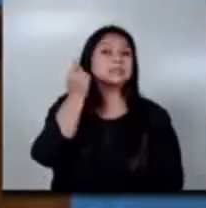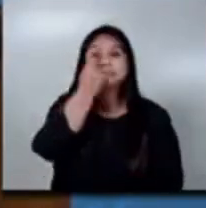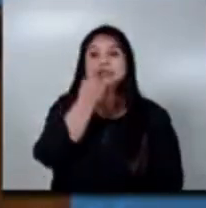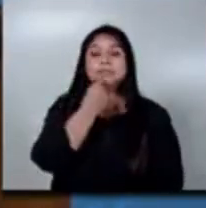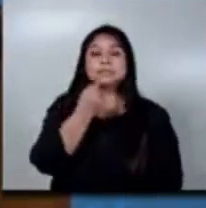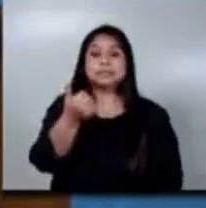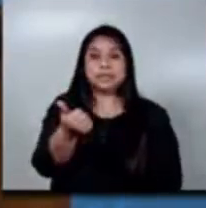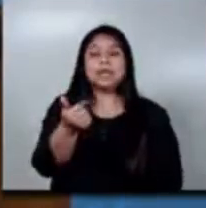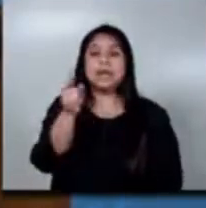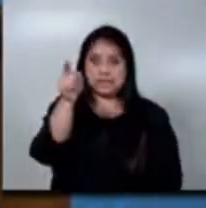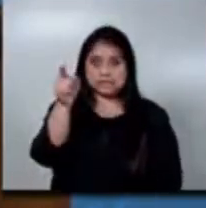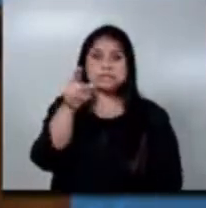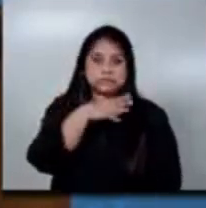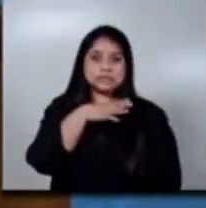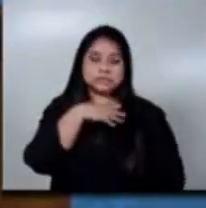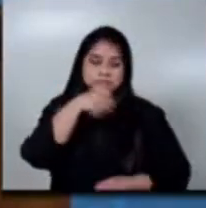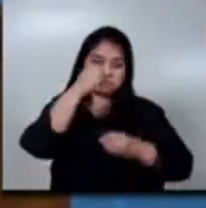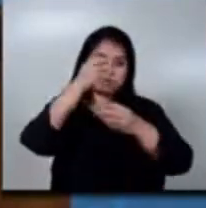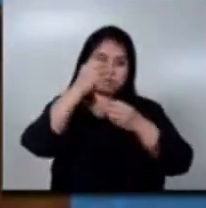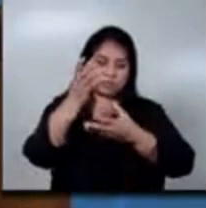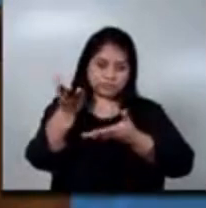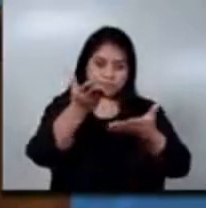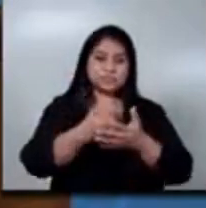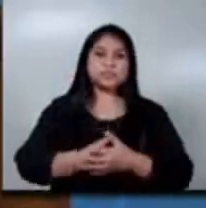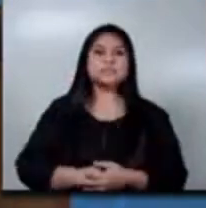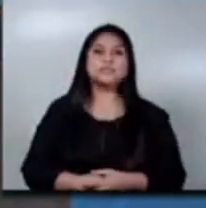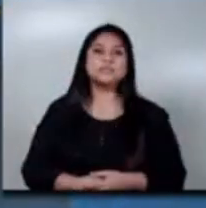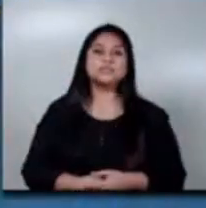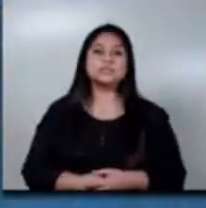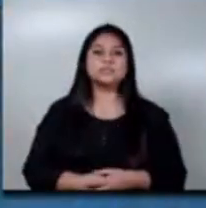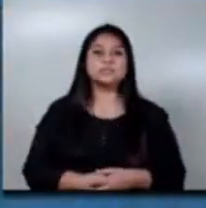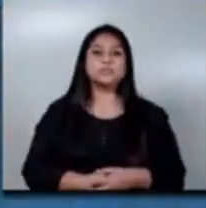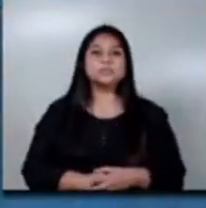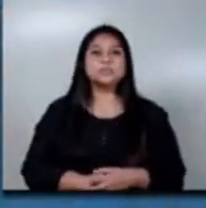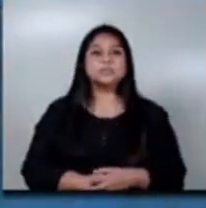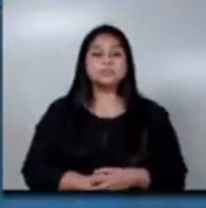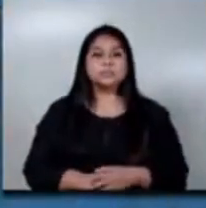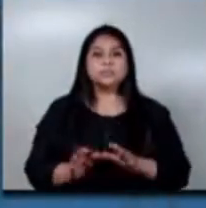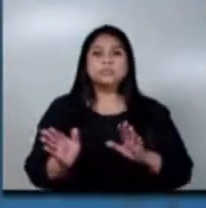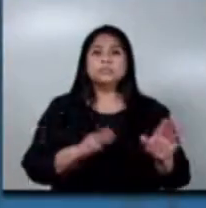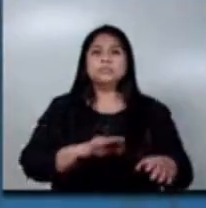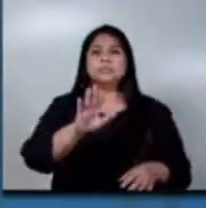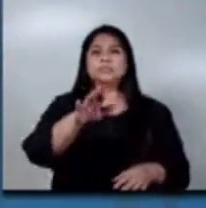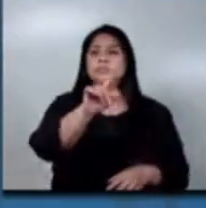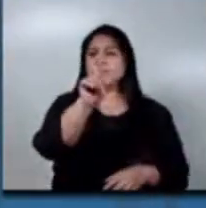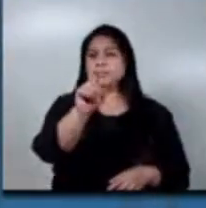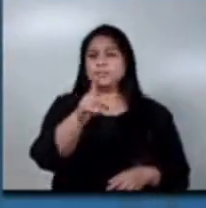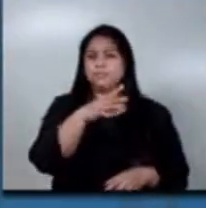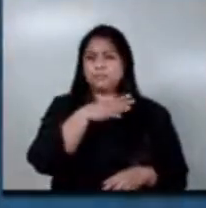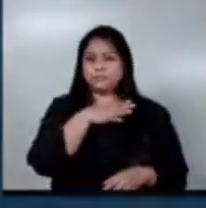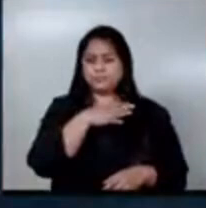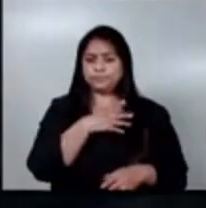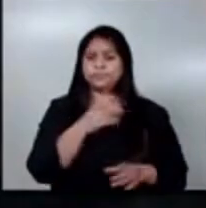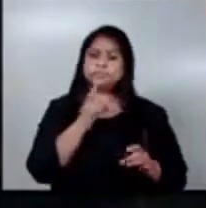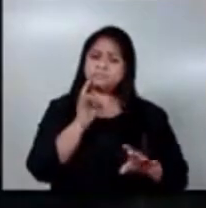donde le pueden generar a usted esta información. ¿Y en los ciertos casos que se pueden llegar a tratar, ¿se pueden tratar en